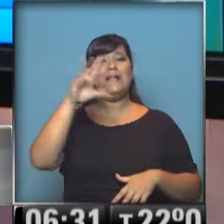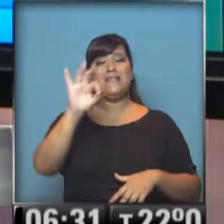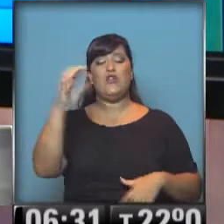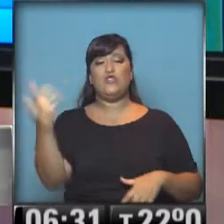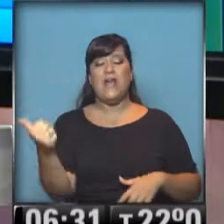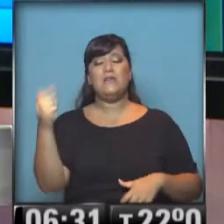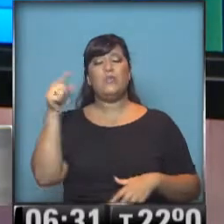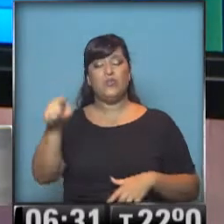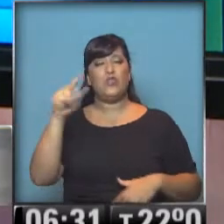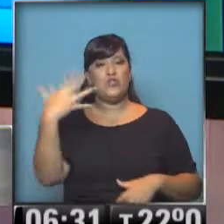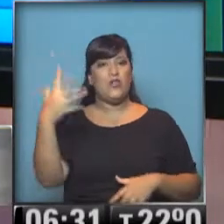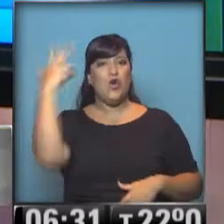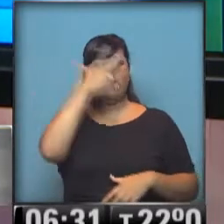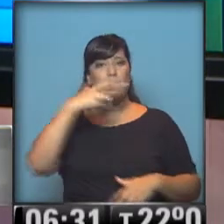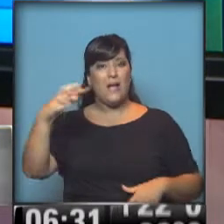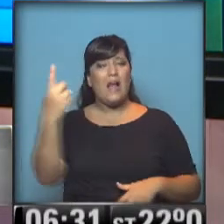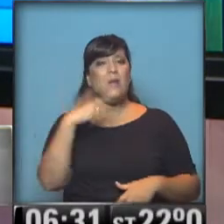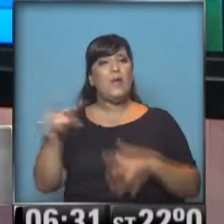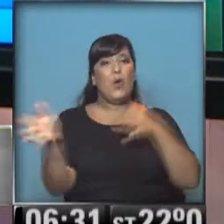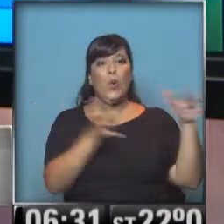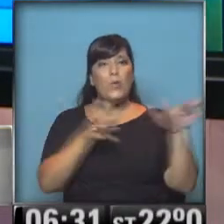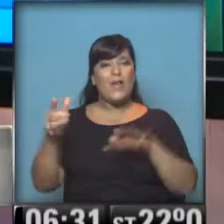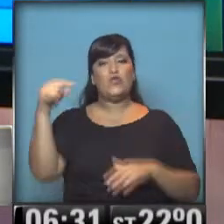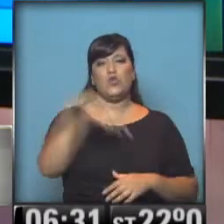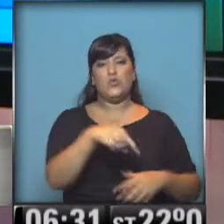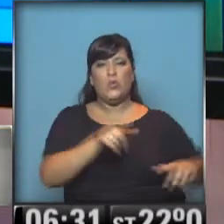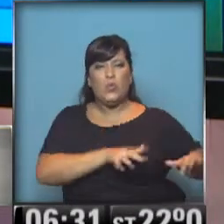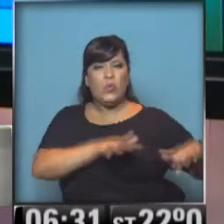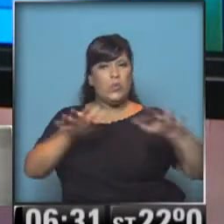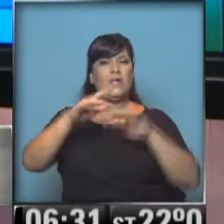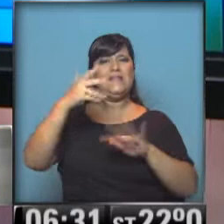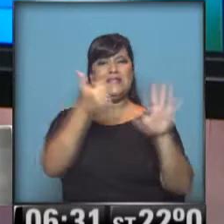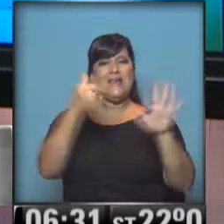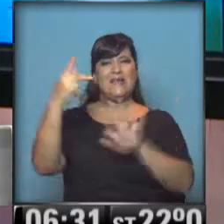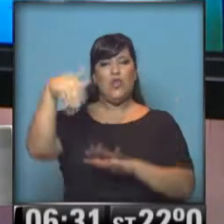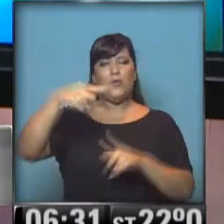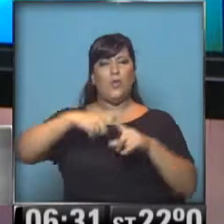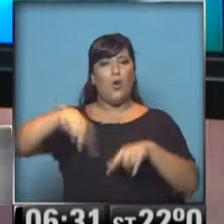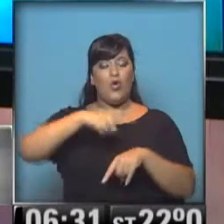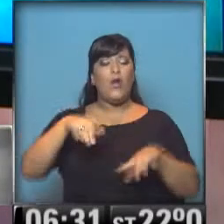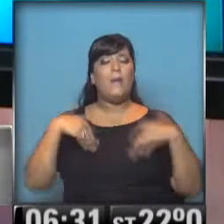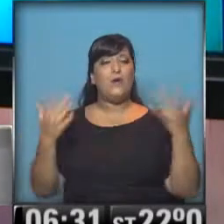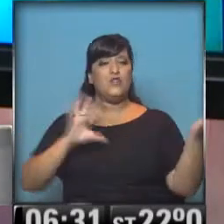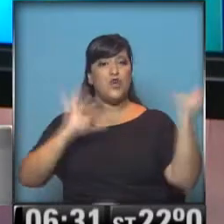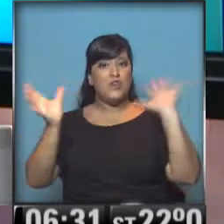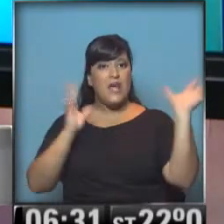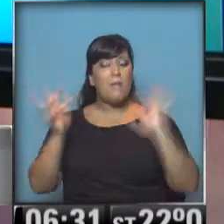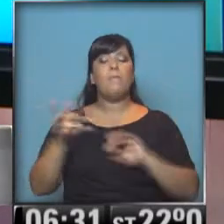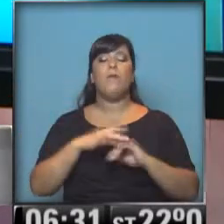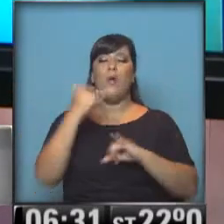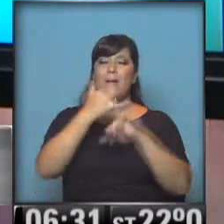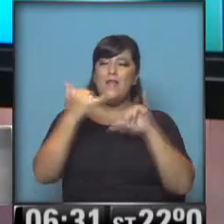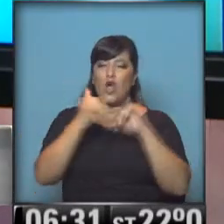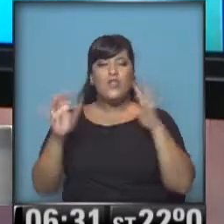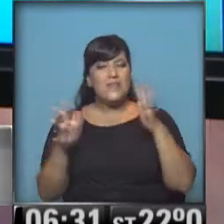hectopascales, pero el viento está soplando del sudeste muy leve a 6 kilómetros por hora, por lo tanto el pronóstico nos está indicando que a media mañana ya